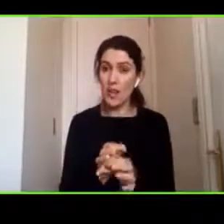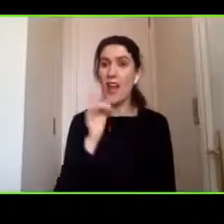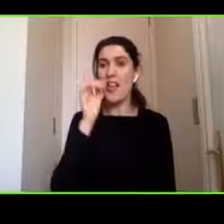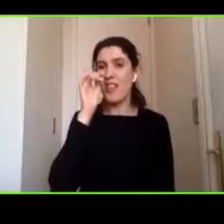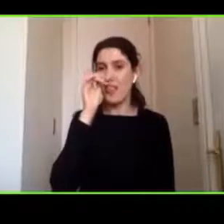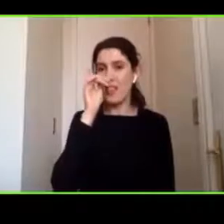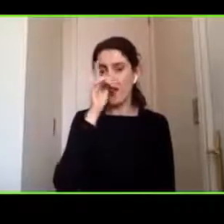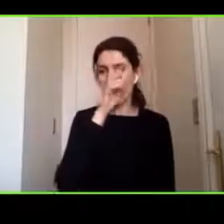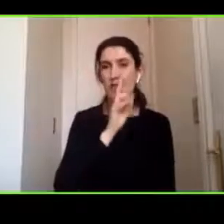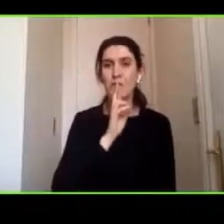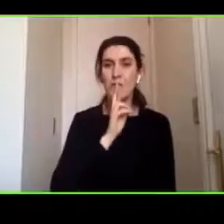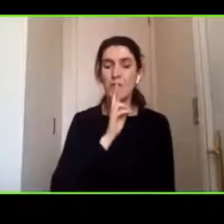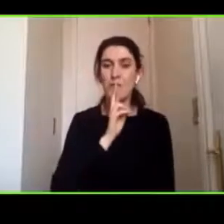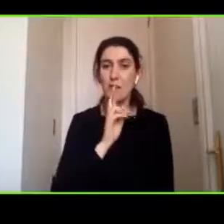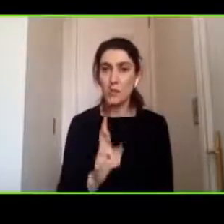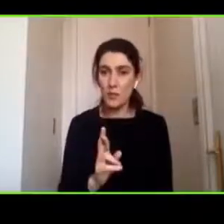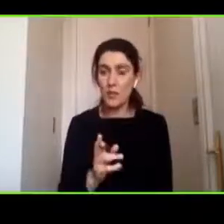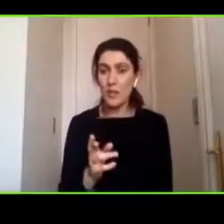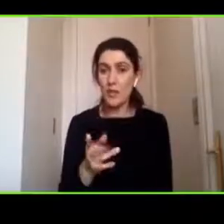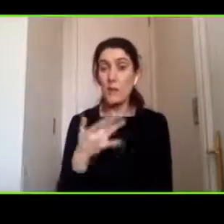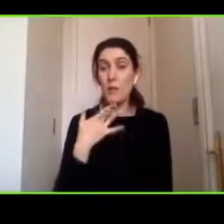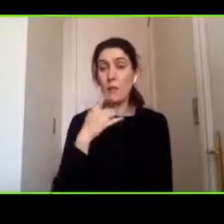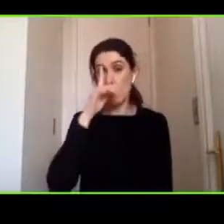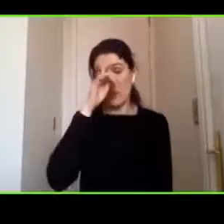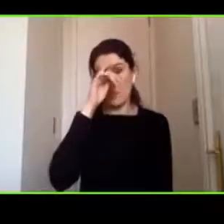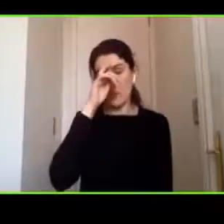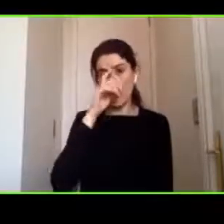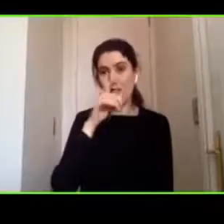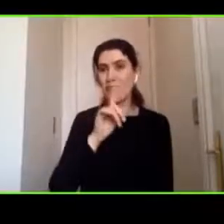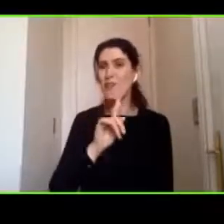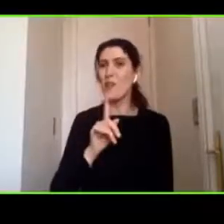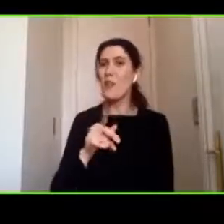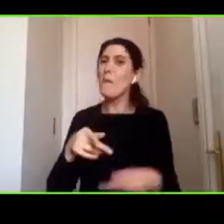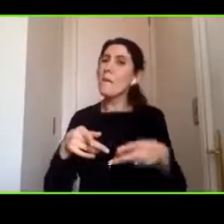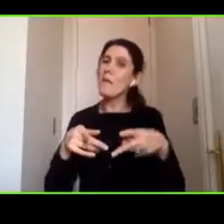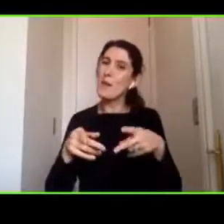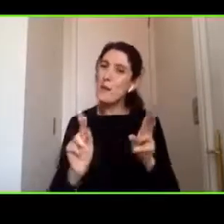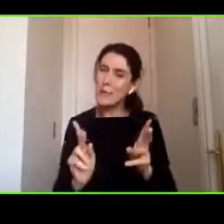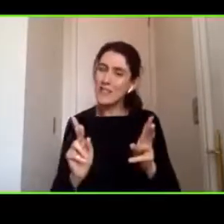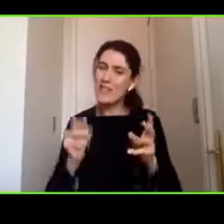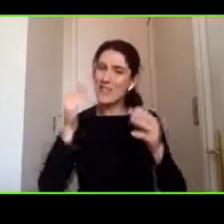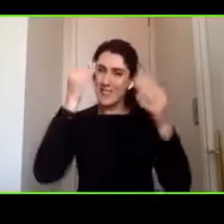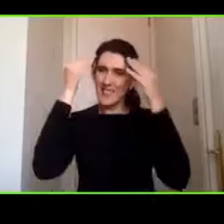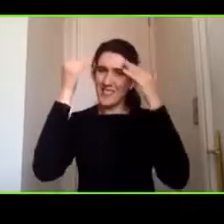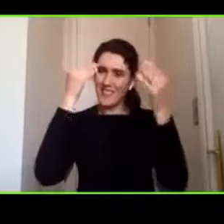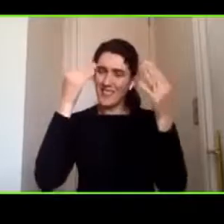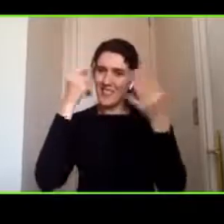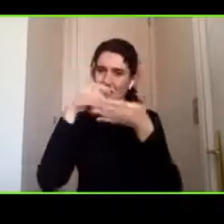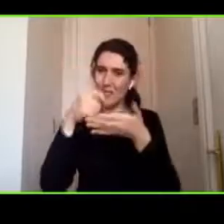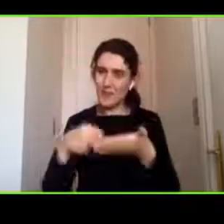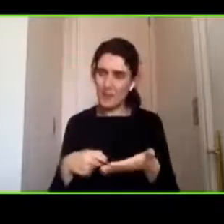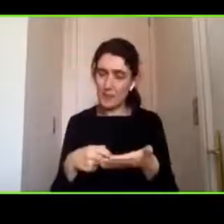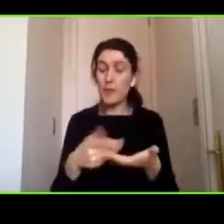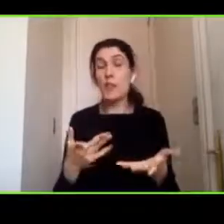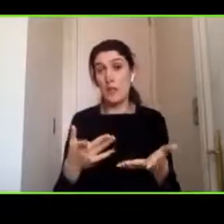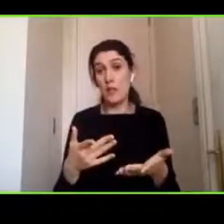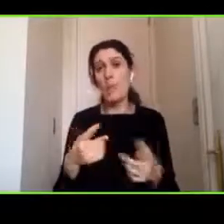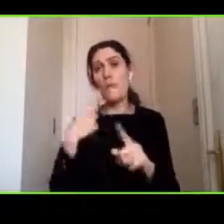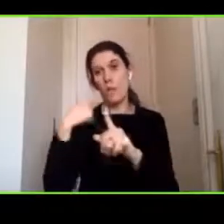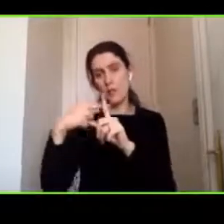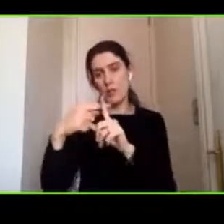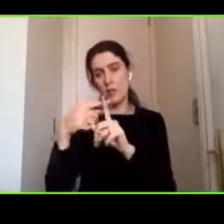respuesta por eso es bueno que se incorpore dentro de un equipo un psicólogo que